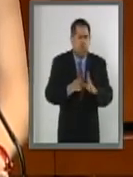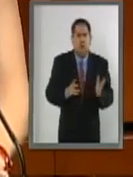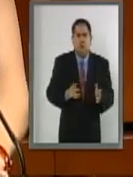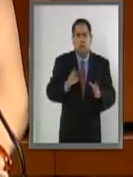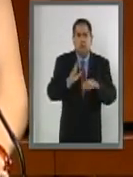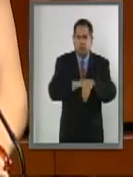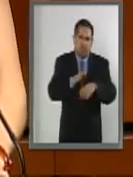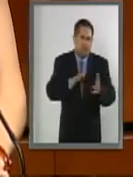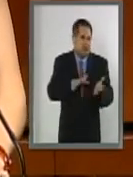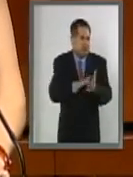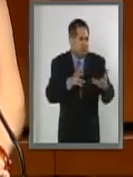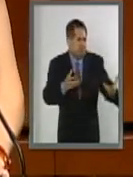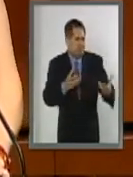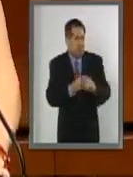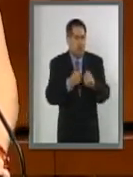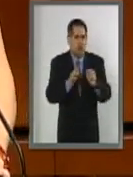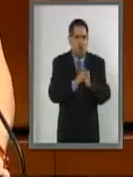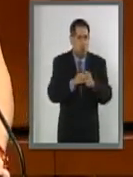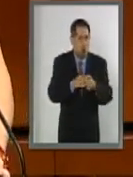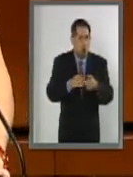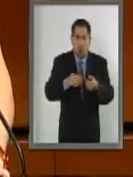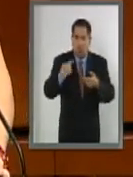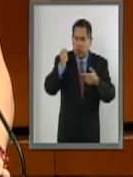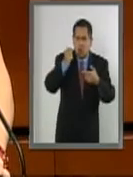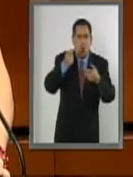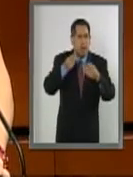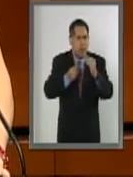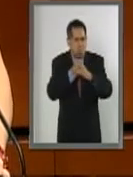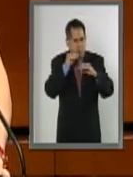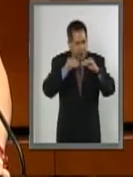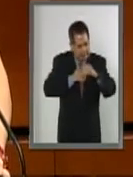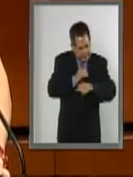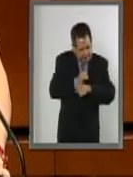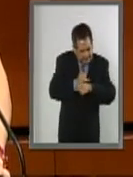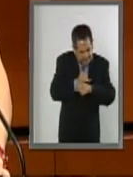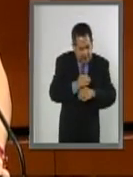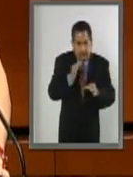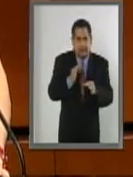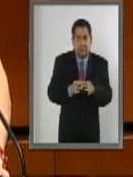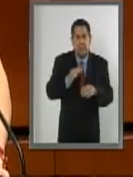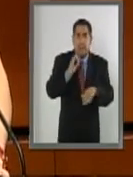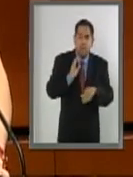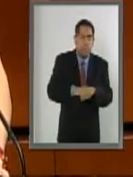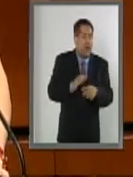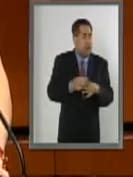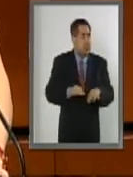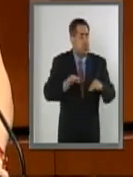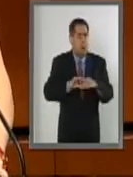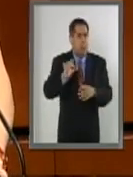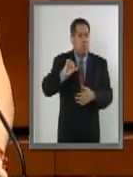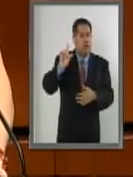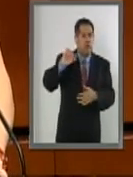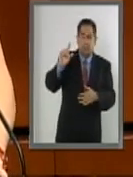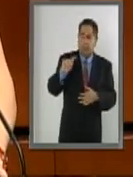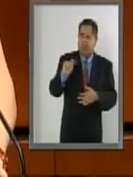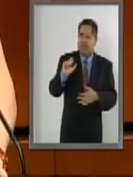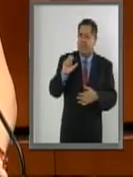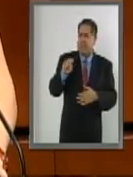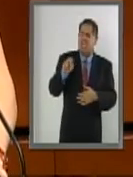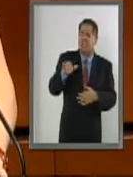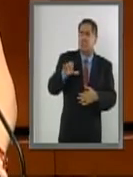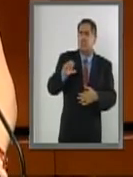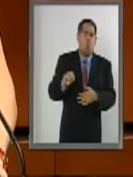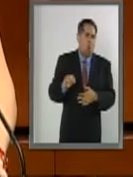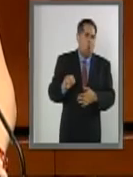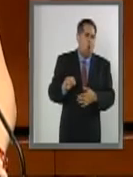establecer parques de nanotecnología e incubadoras de innovación, así como formar cuadros de profesionales técnicos. Esto